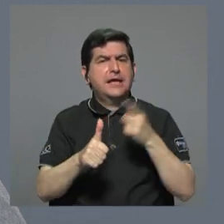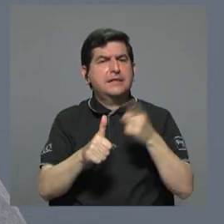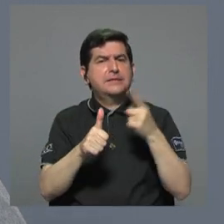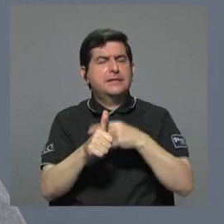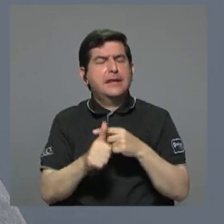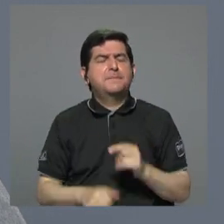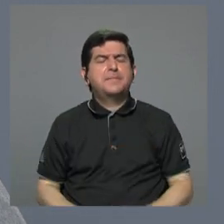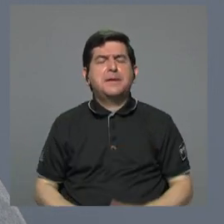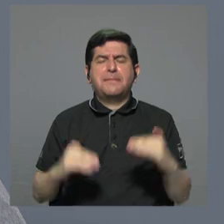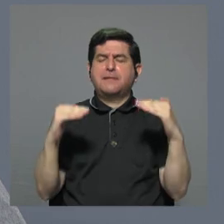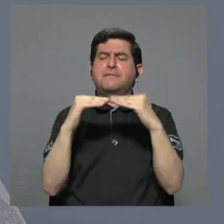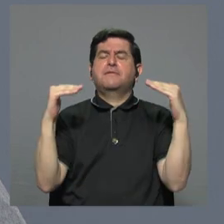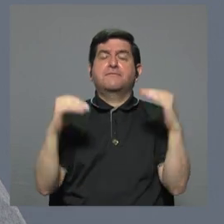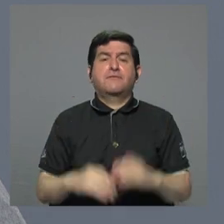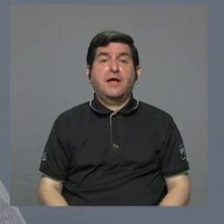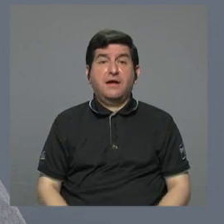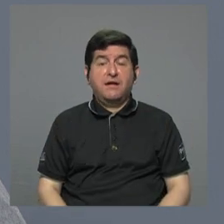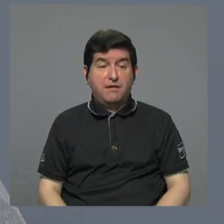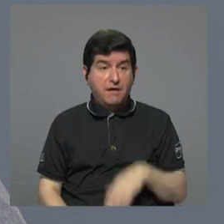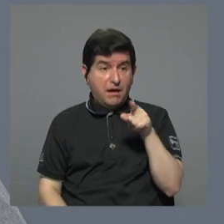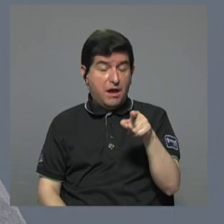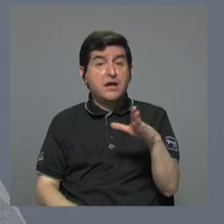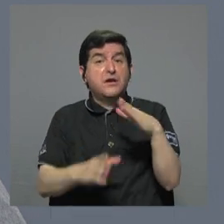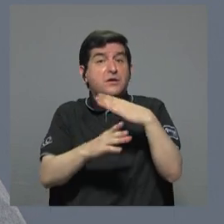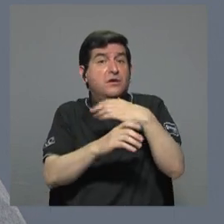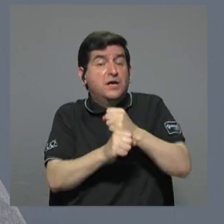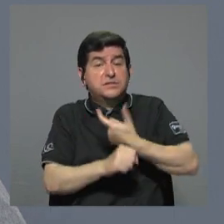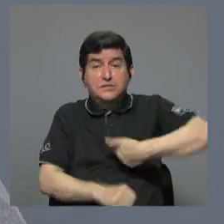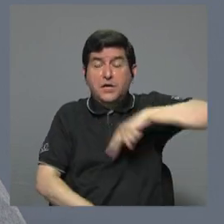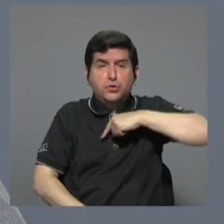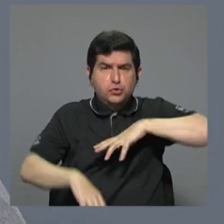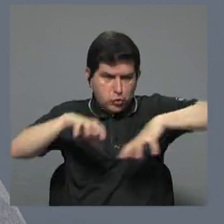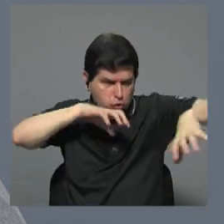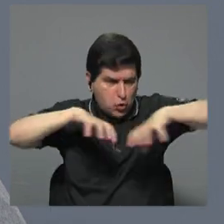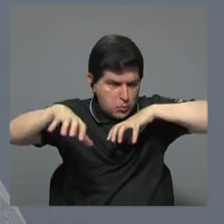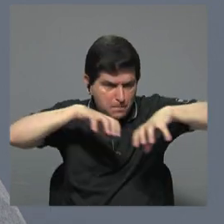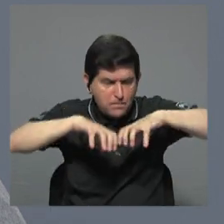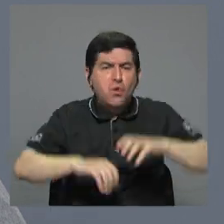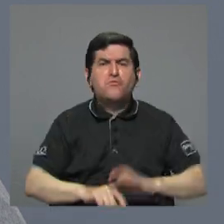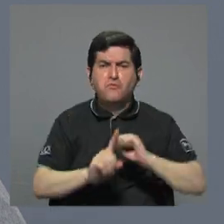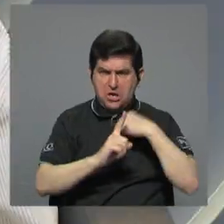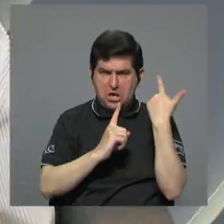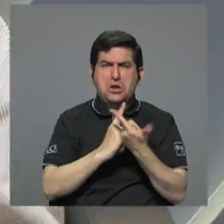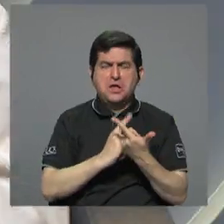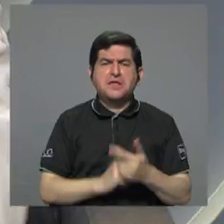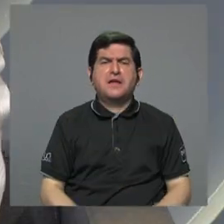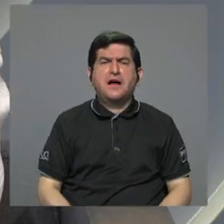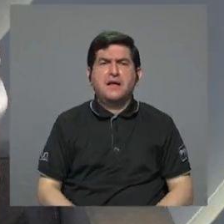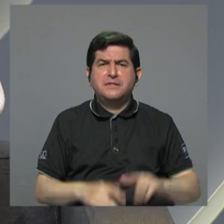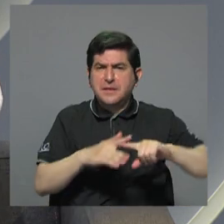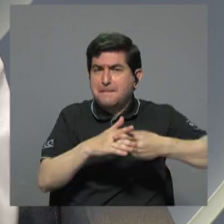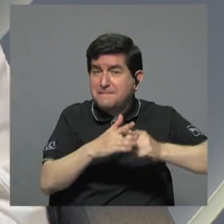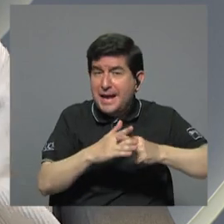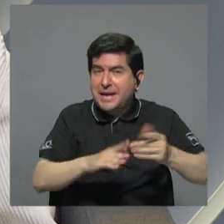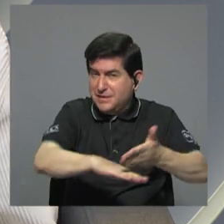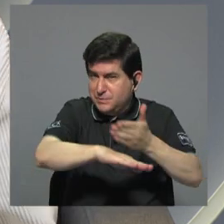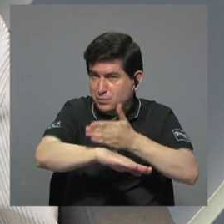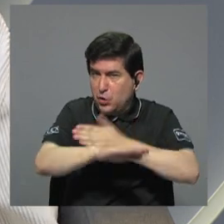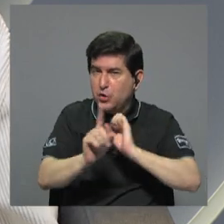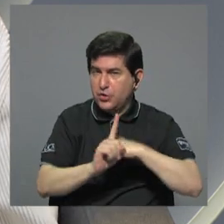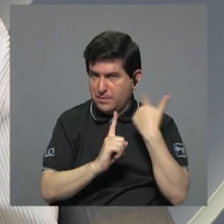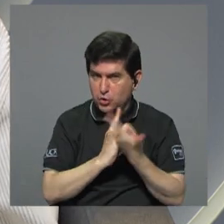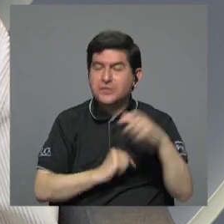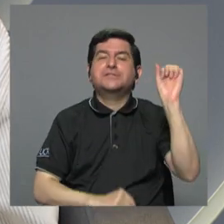línea y la cual hacía que tuviéramos mayor movilidad, ¿verdad? Social y por tiempo. mecanismo de ascenso social. Exacto, el